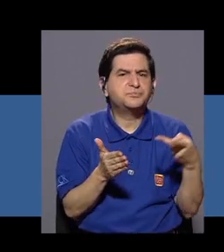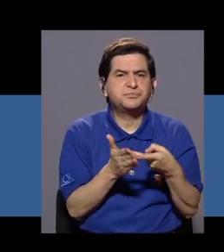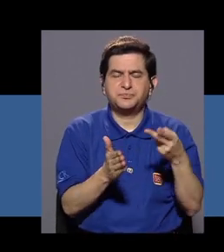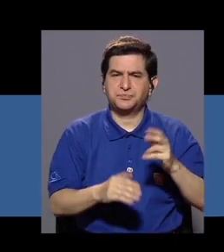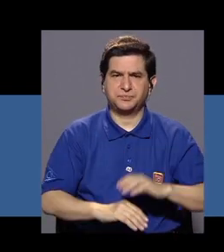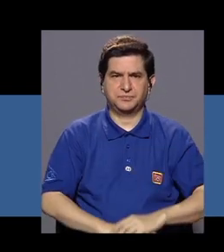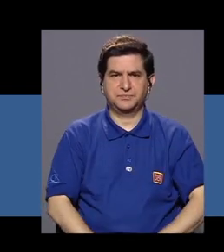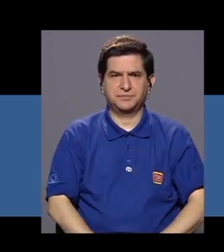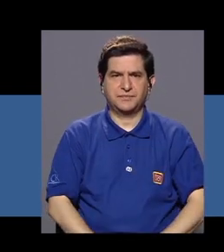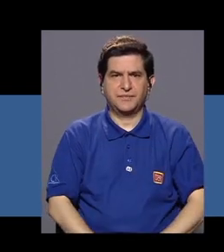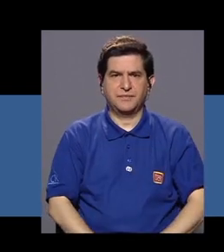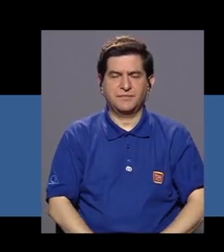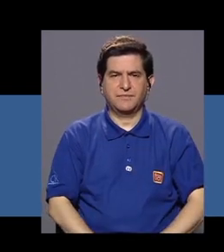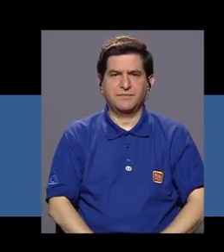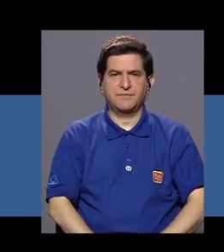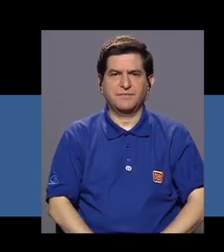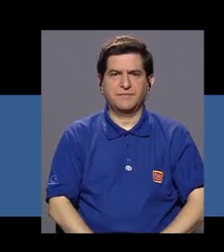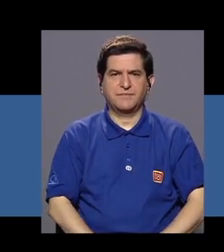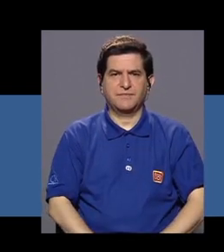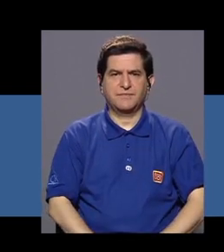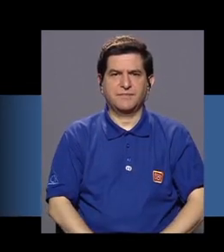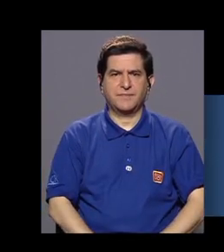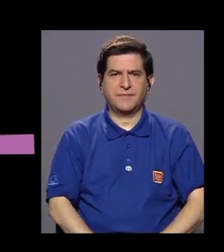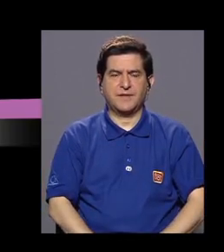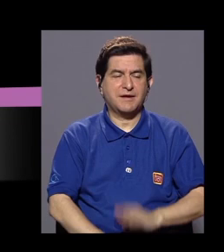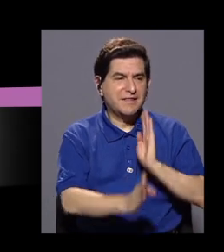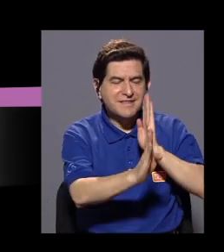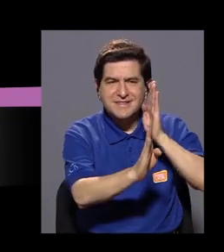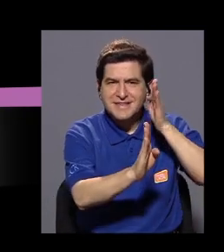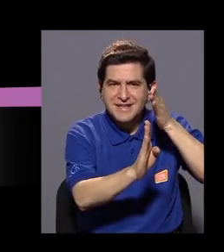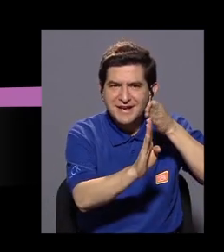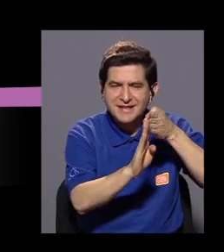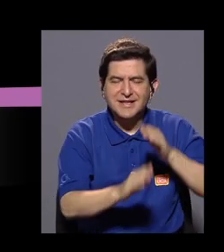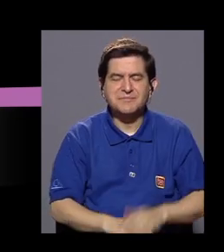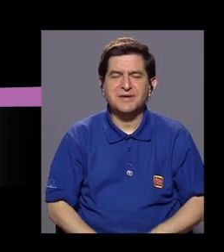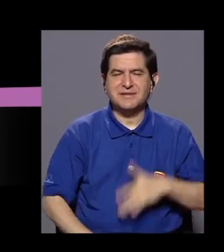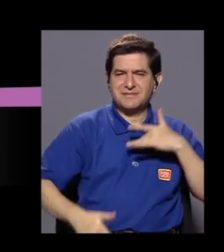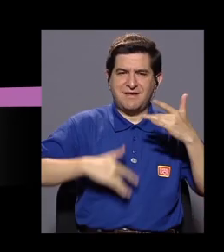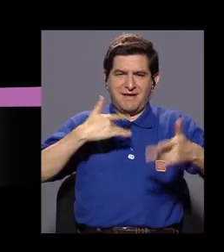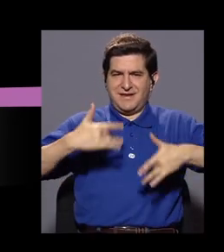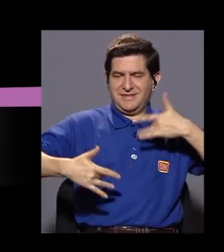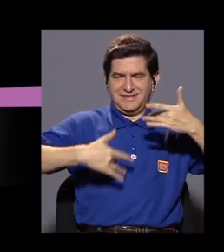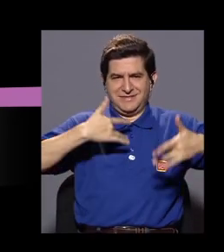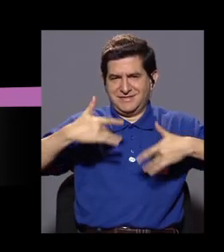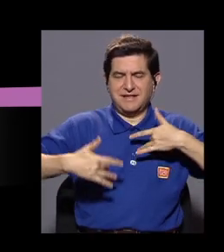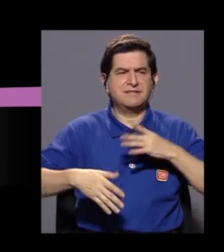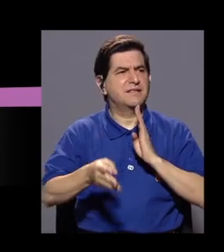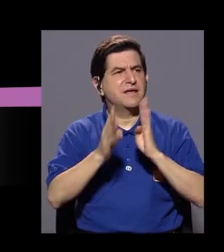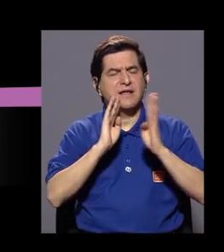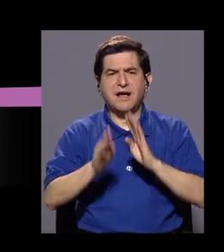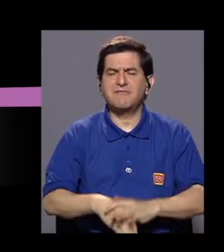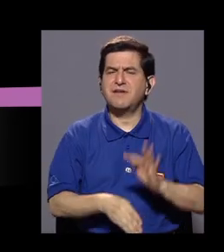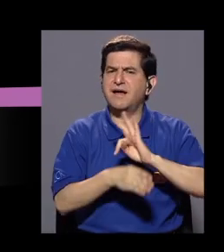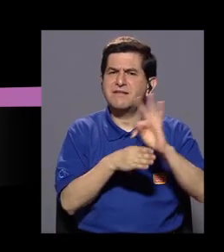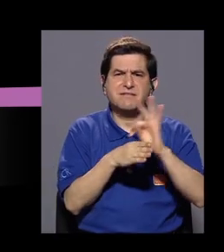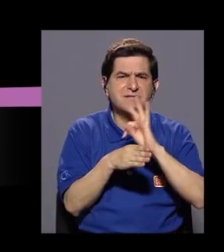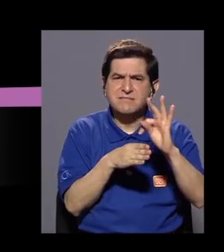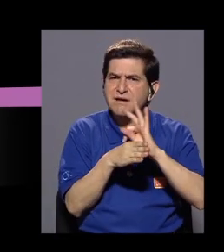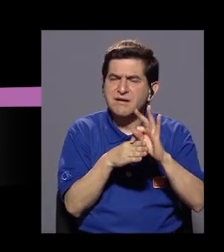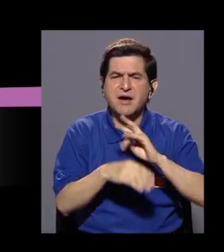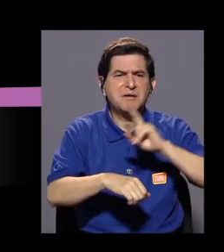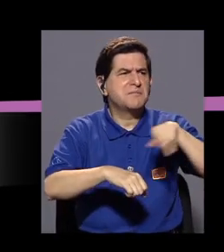va directo al sentir. Cuando hablamos de terapia